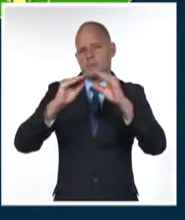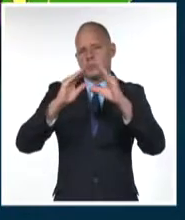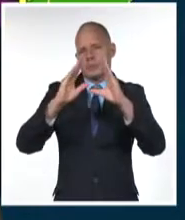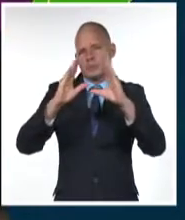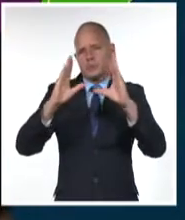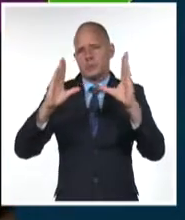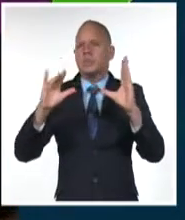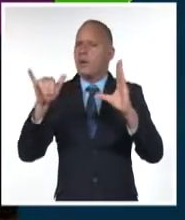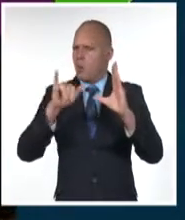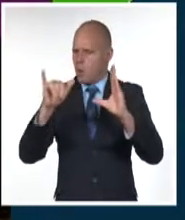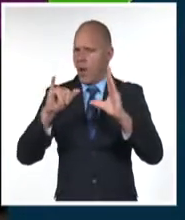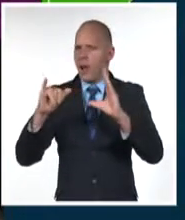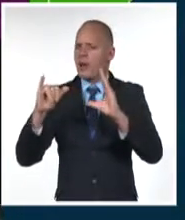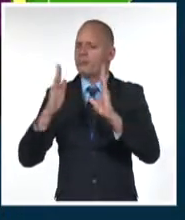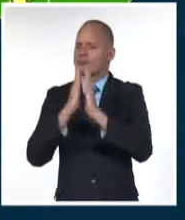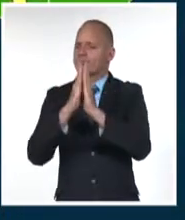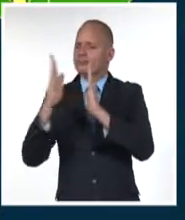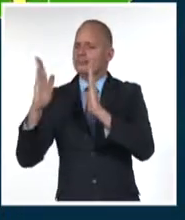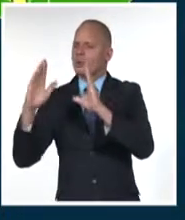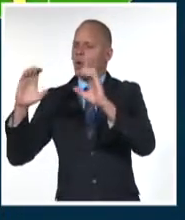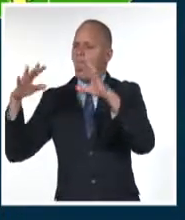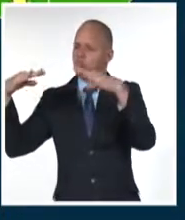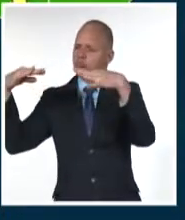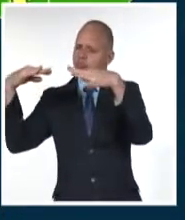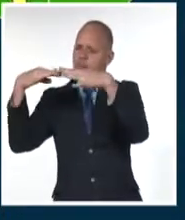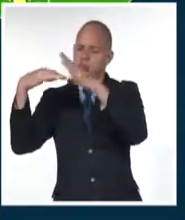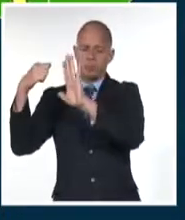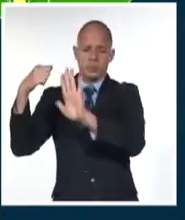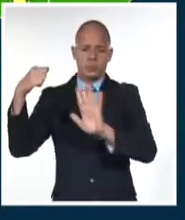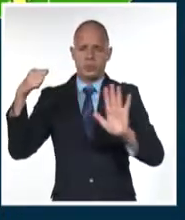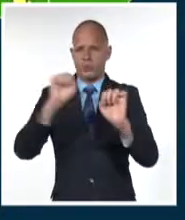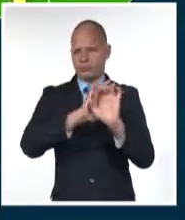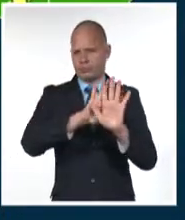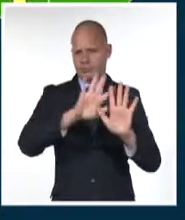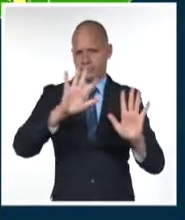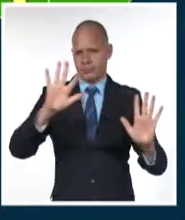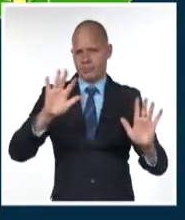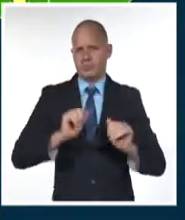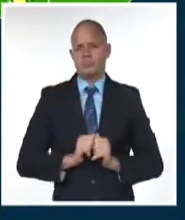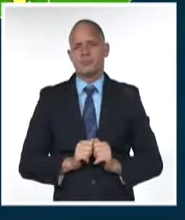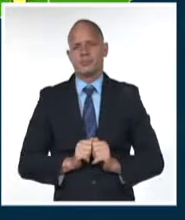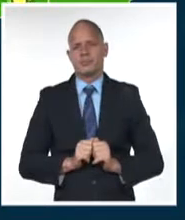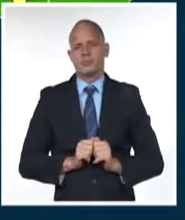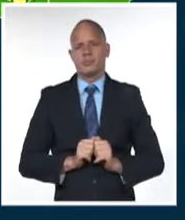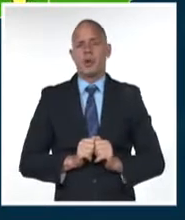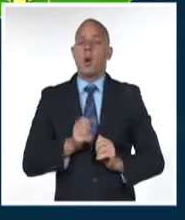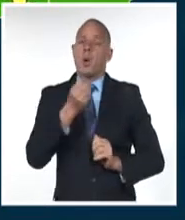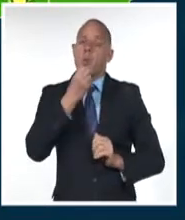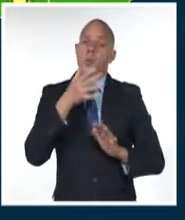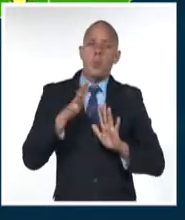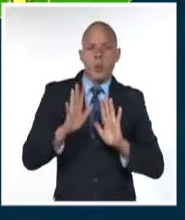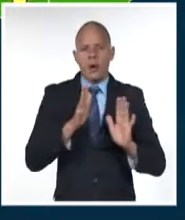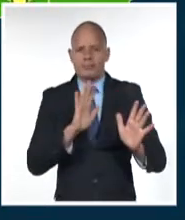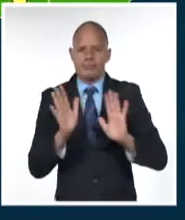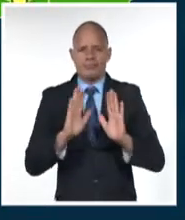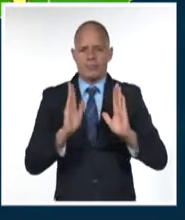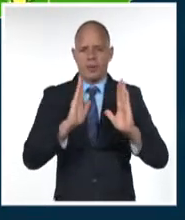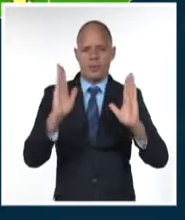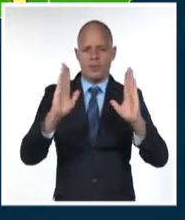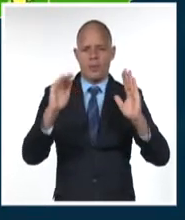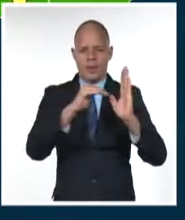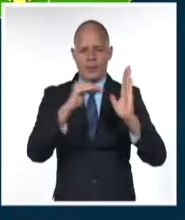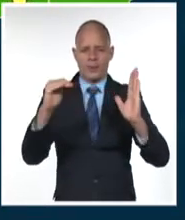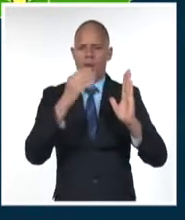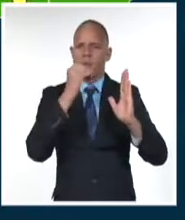nublados en la parte occidental con poca nubosidad en el resto del país. También puede estar parcialmente nublado hacia zonas de la costa norte del